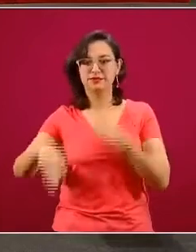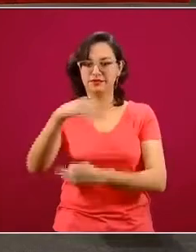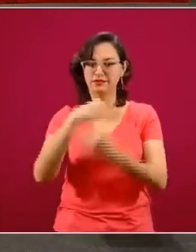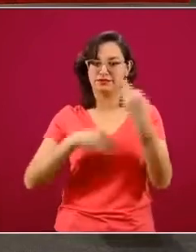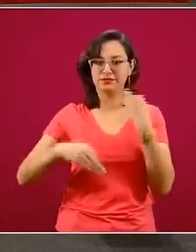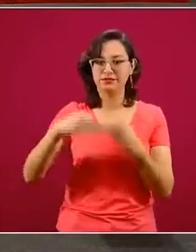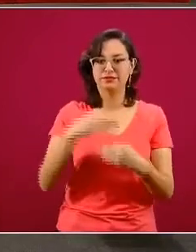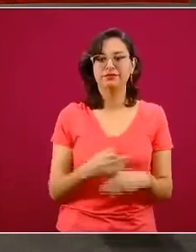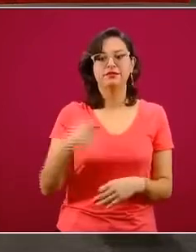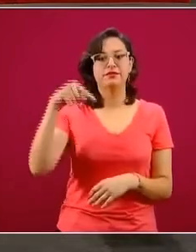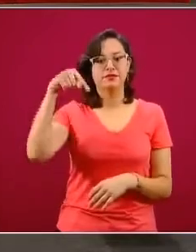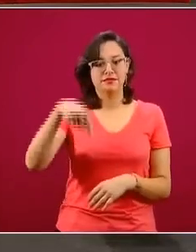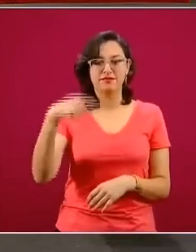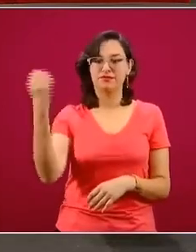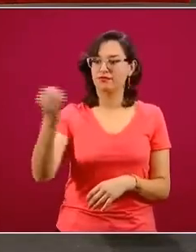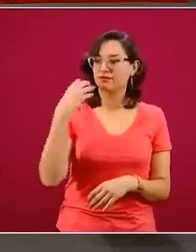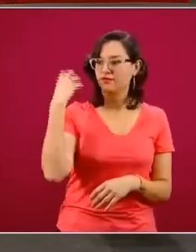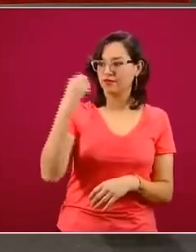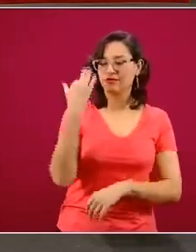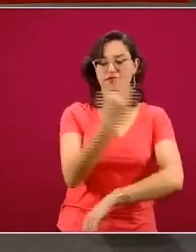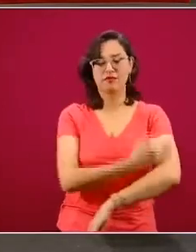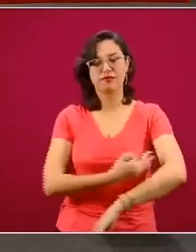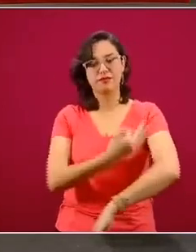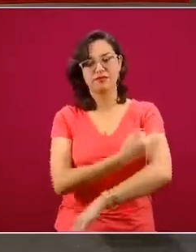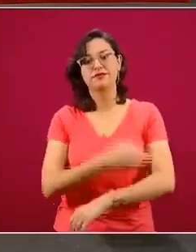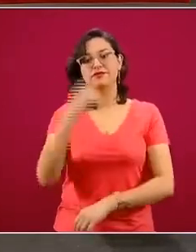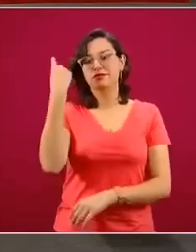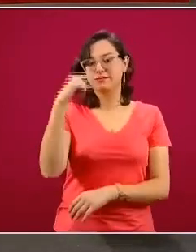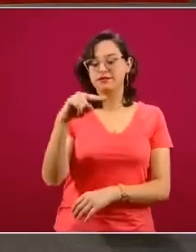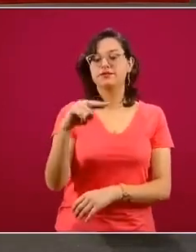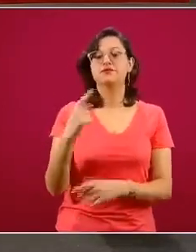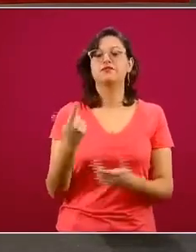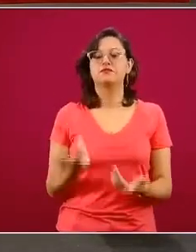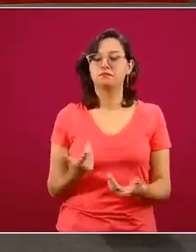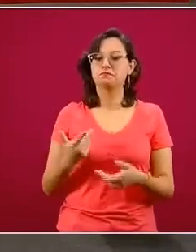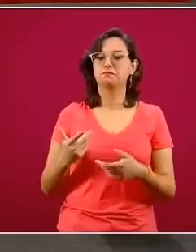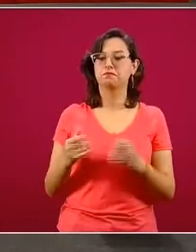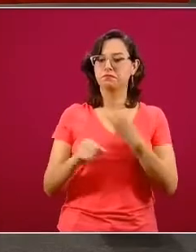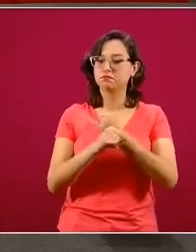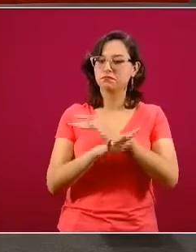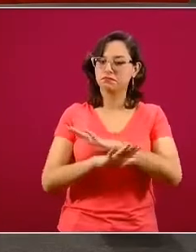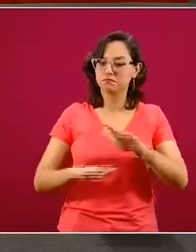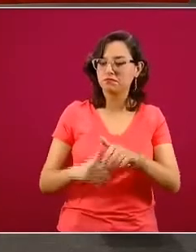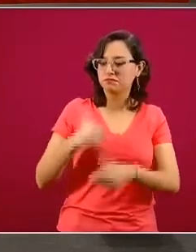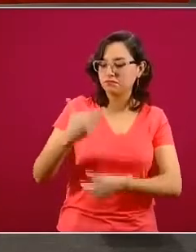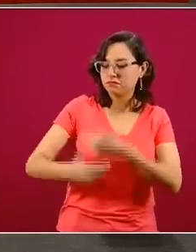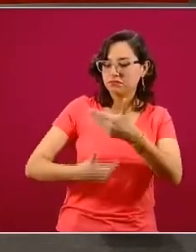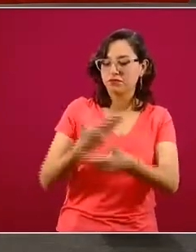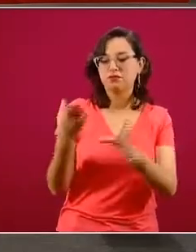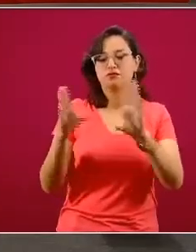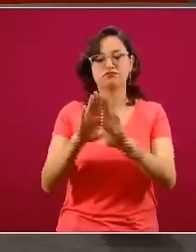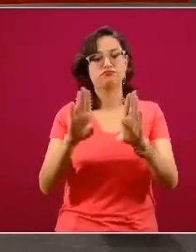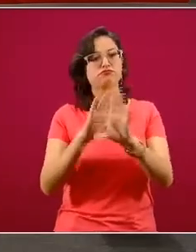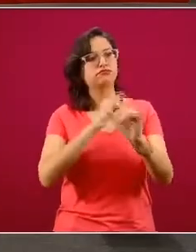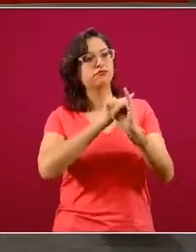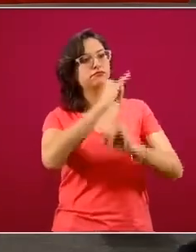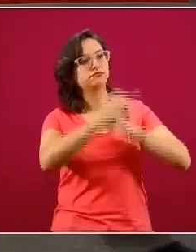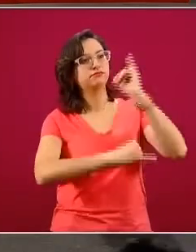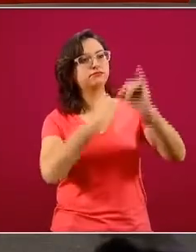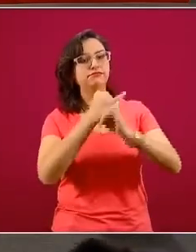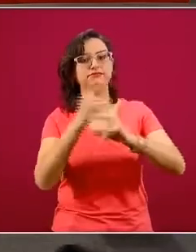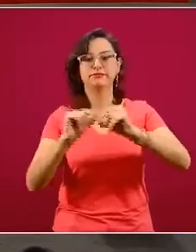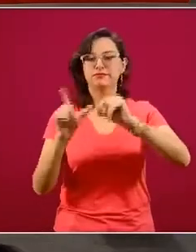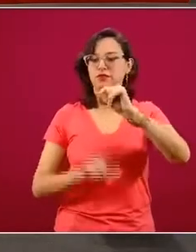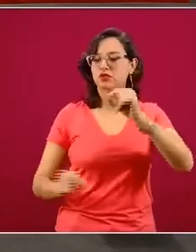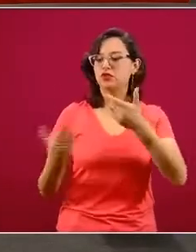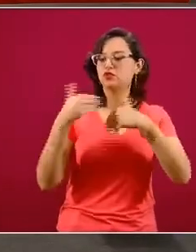Estamos nuevamente aquí en la conferencia de Espertina para poder actualizar, en este caso, el panorama tanto internacional como nacional